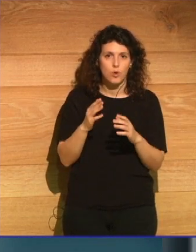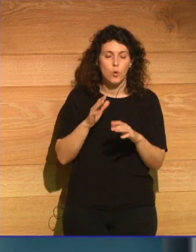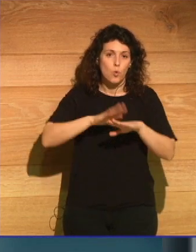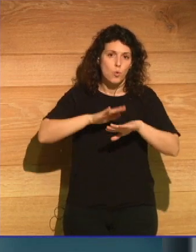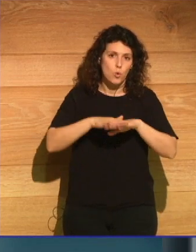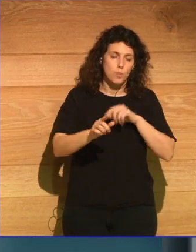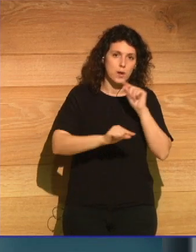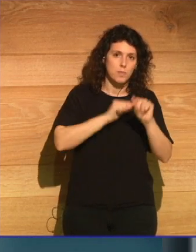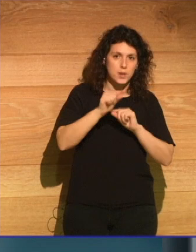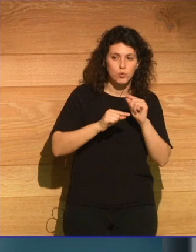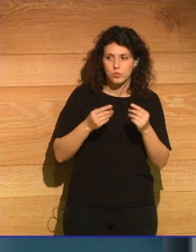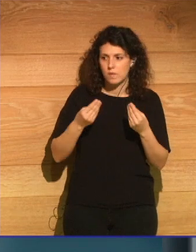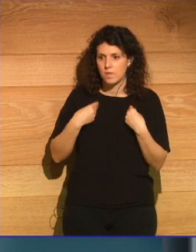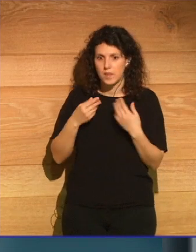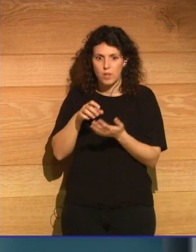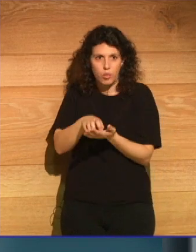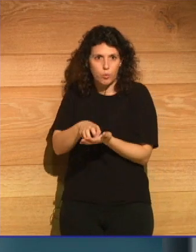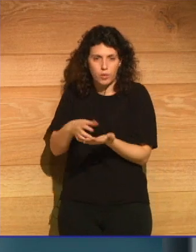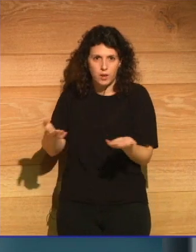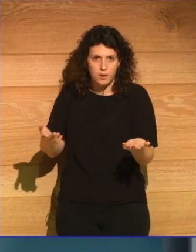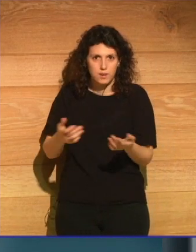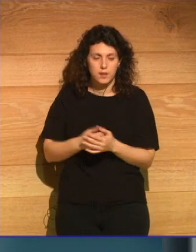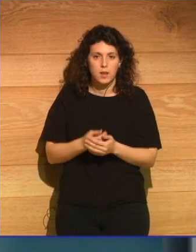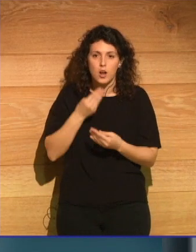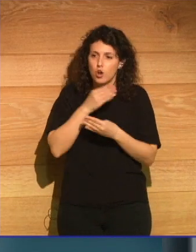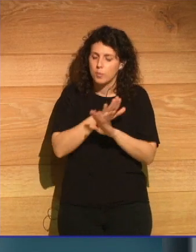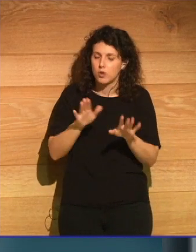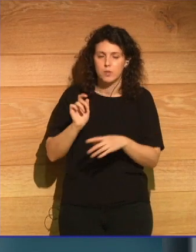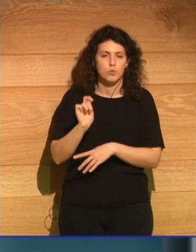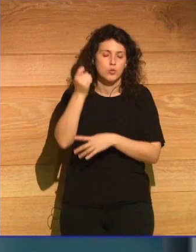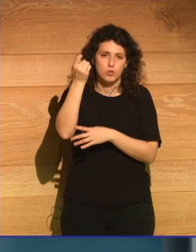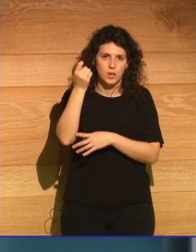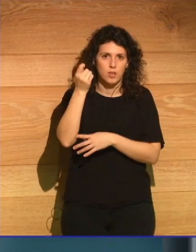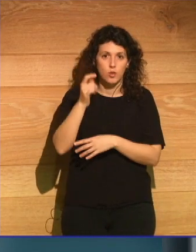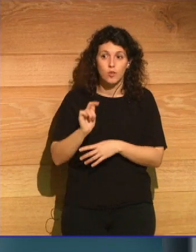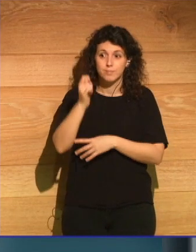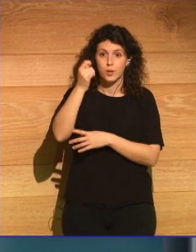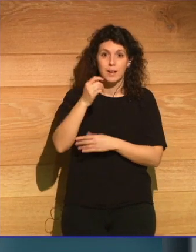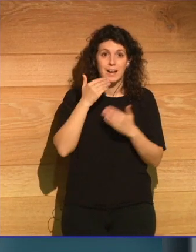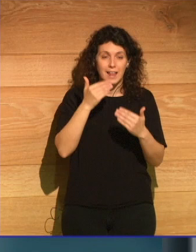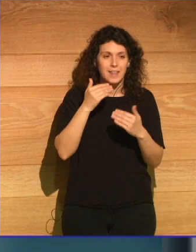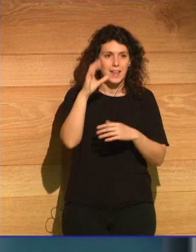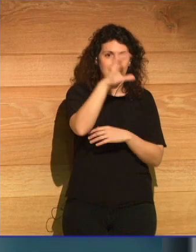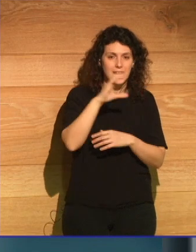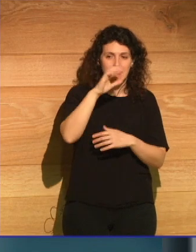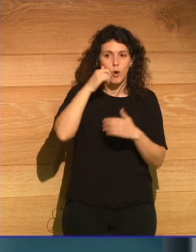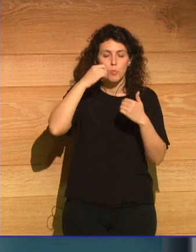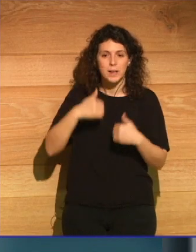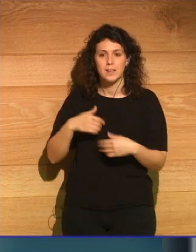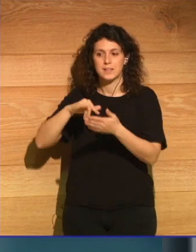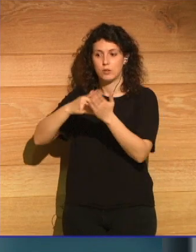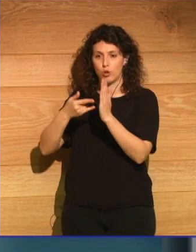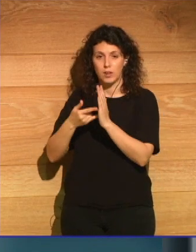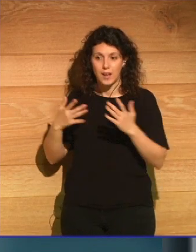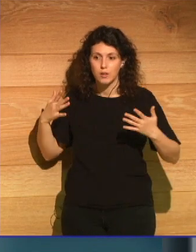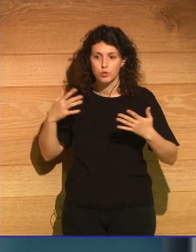y el sin vivir. Lo mejor que hemos conseguido se logra cuando la ciencia, las humanidades y la tecnología